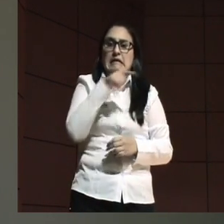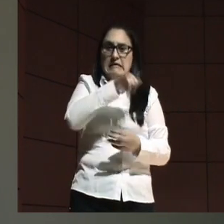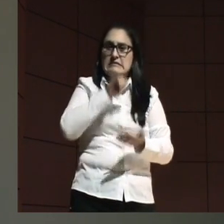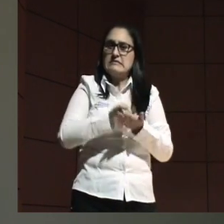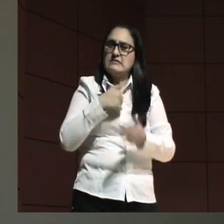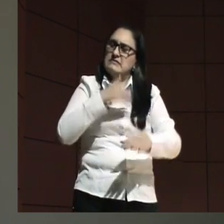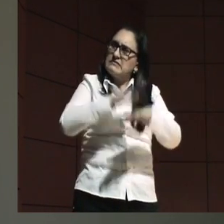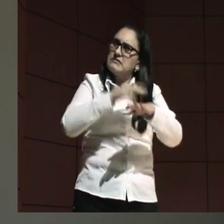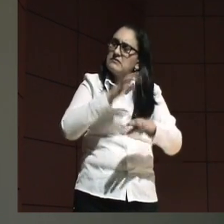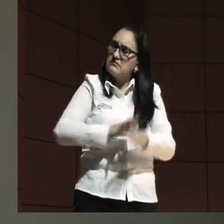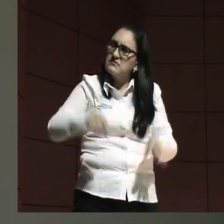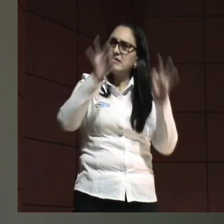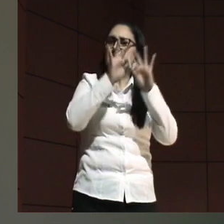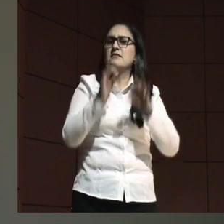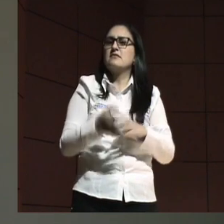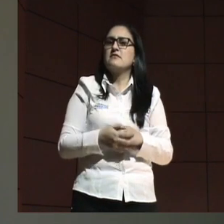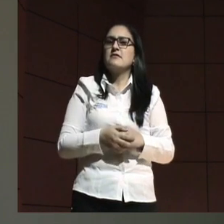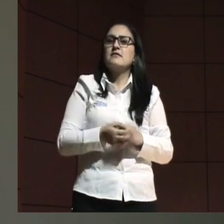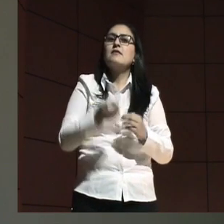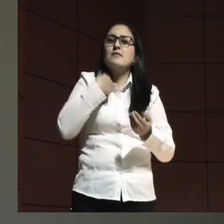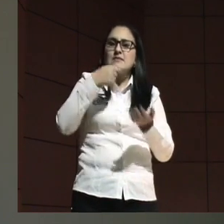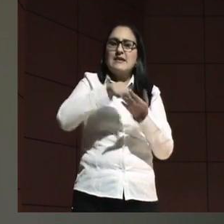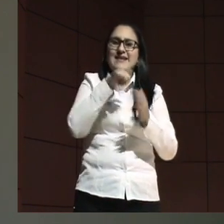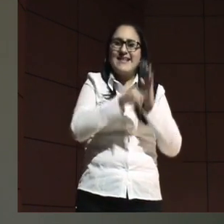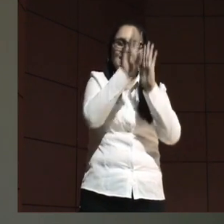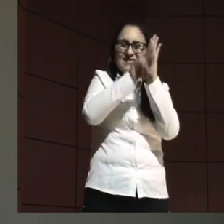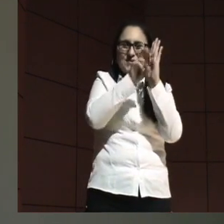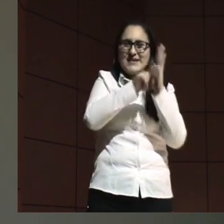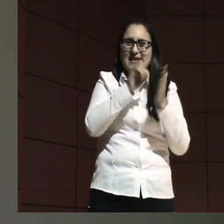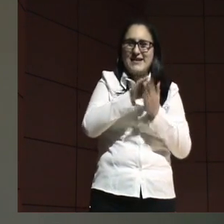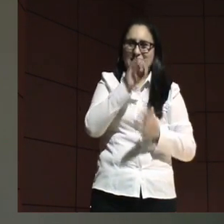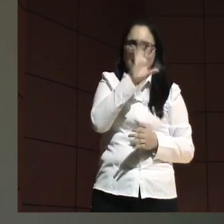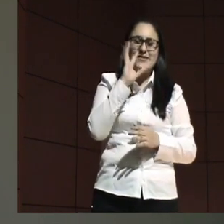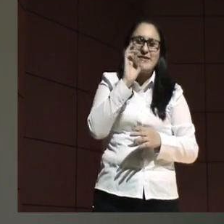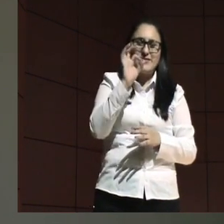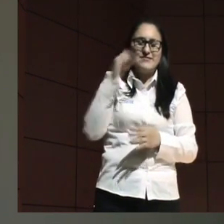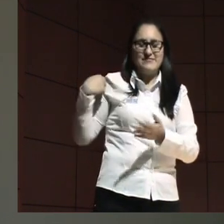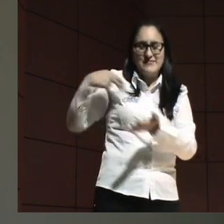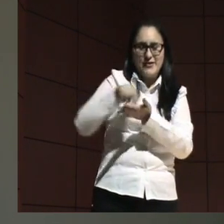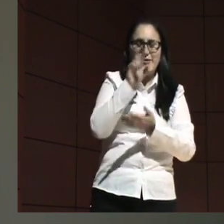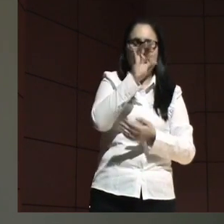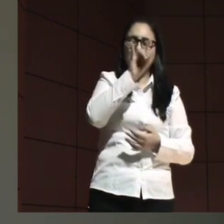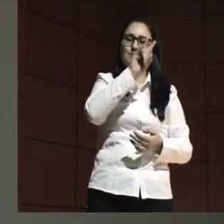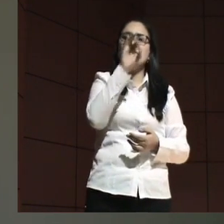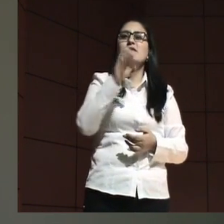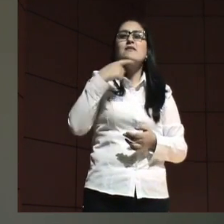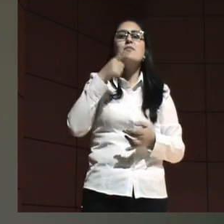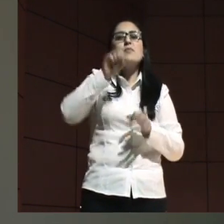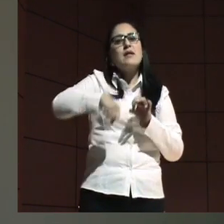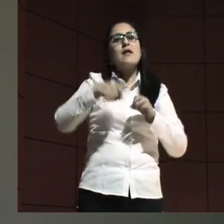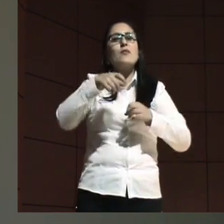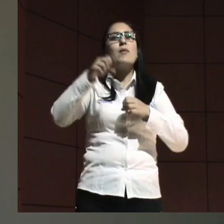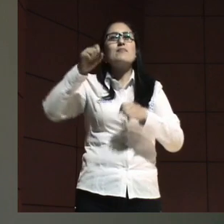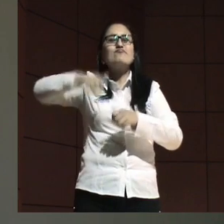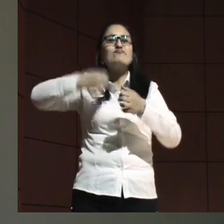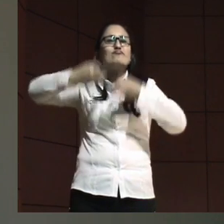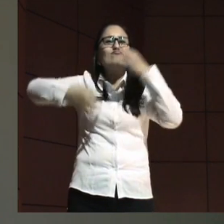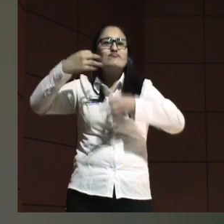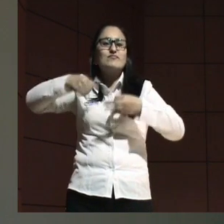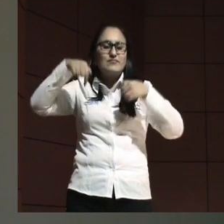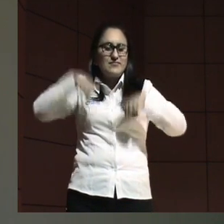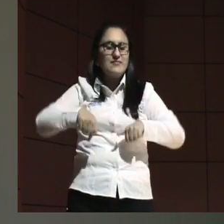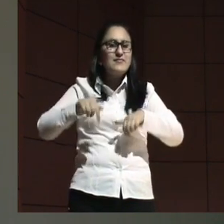sumamente importante. Por eso desde la teoría de Rawls se puede explicar cómo el operador de justicia en Colombia